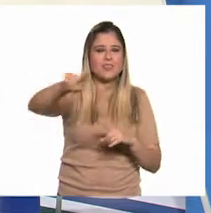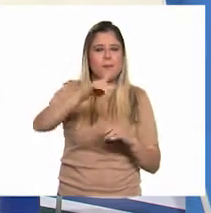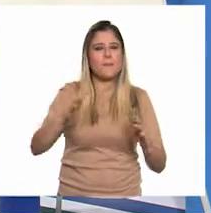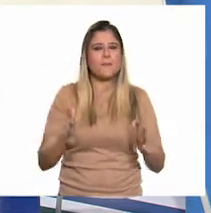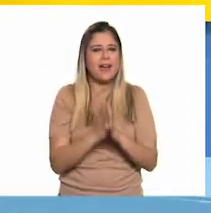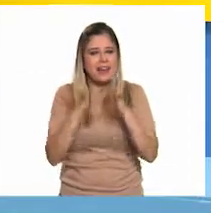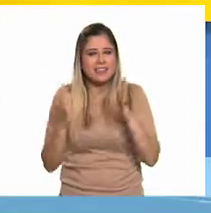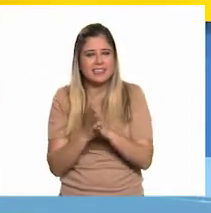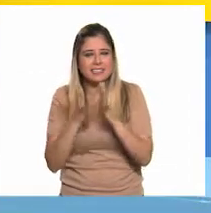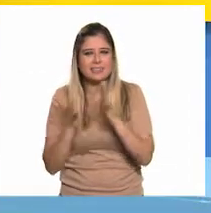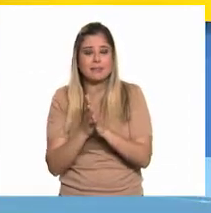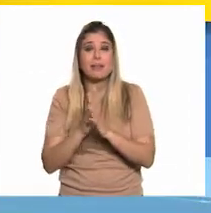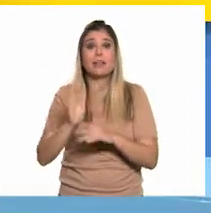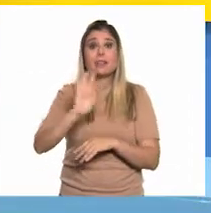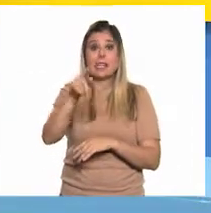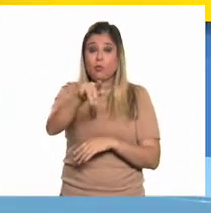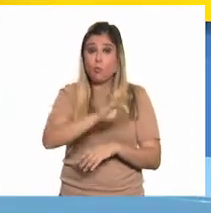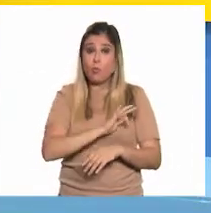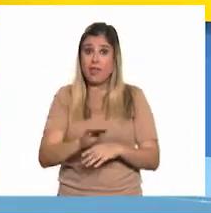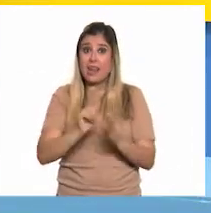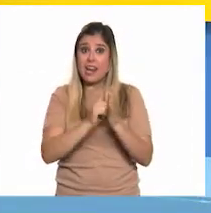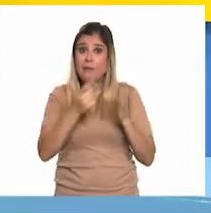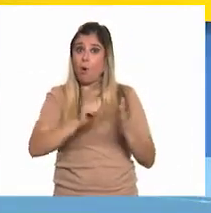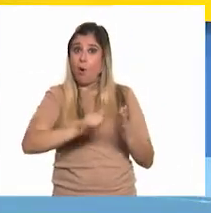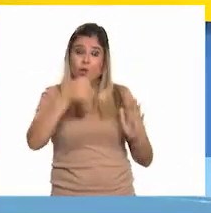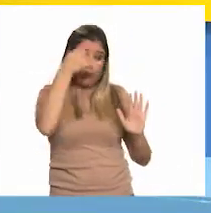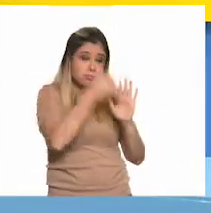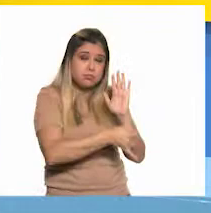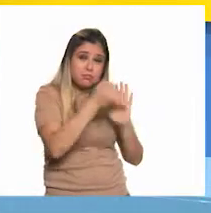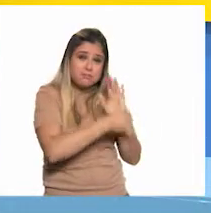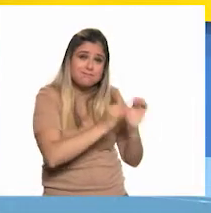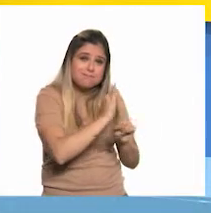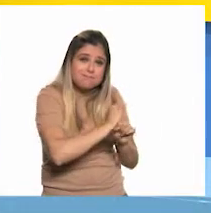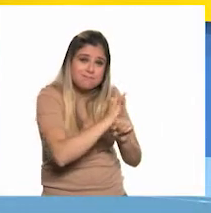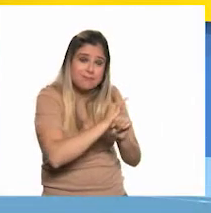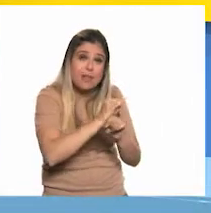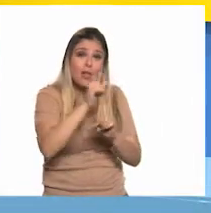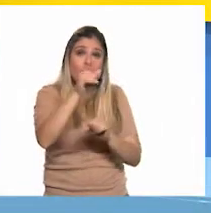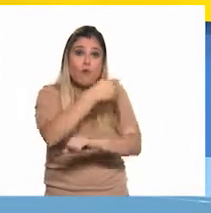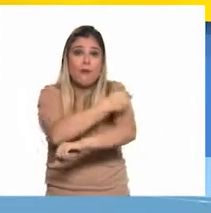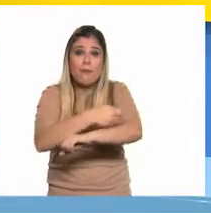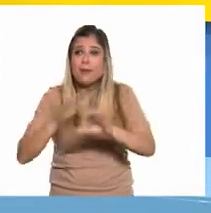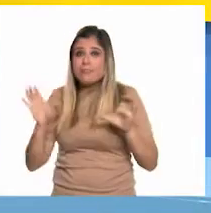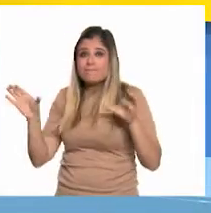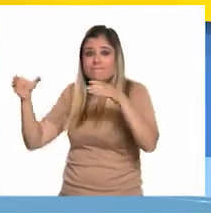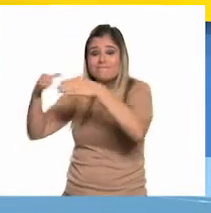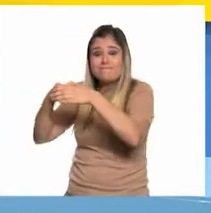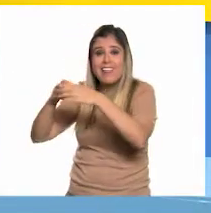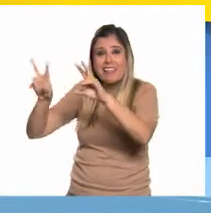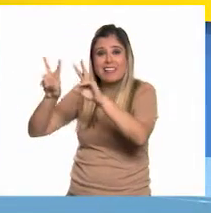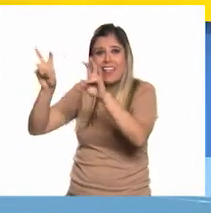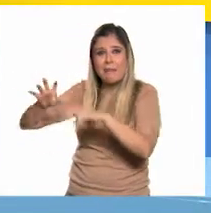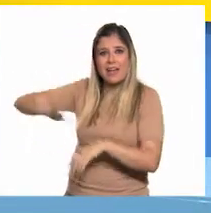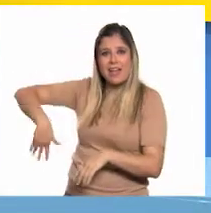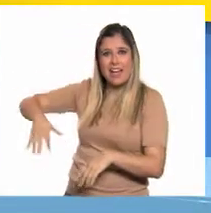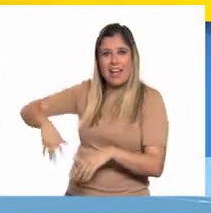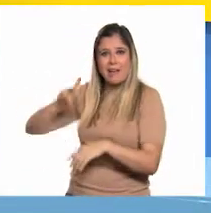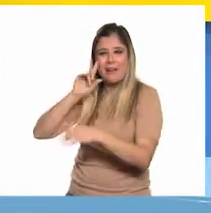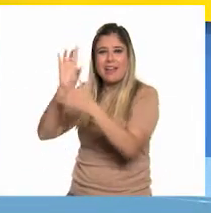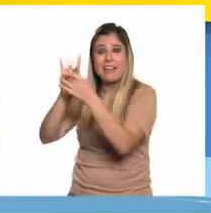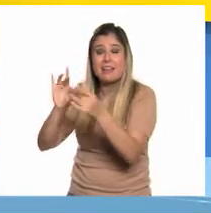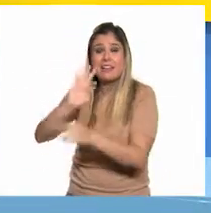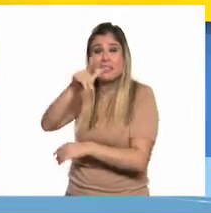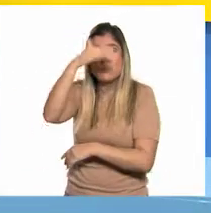participación. Si te es posible, consulta otros libros y comenta el tema de hoy con tu familia. Si tienes la fortuna de hablar una lengua indígena,